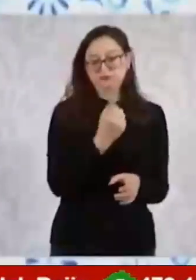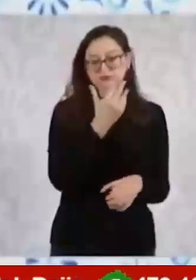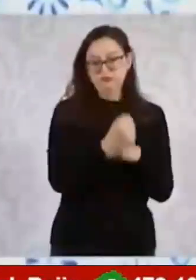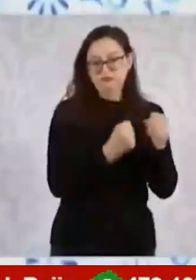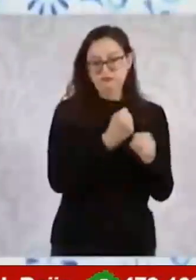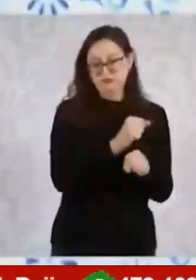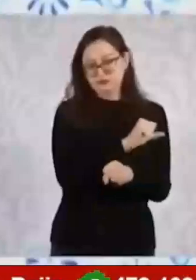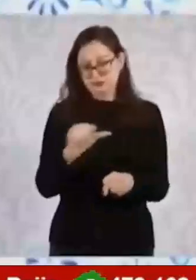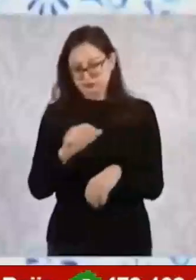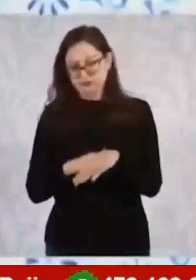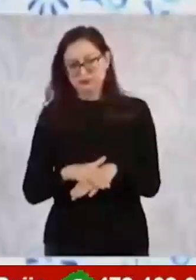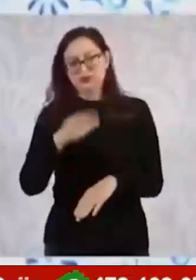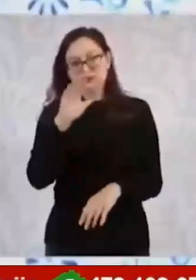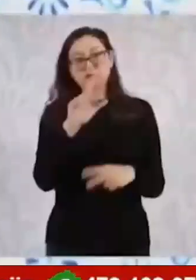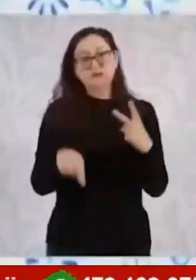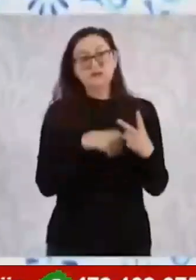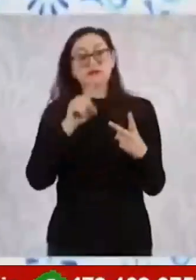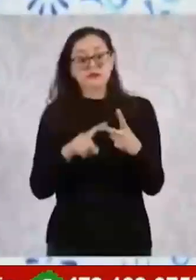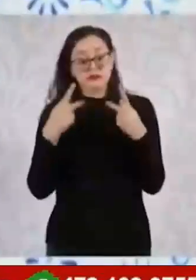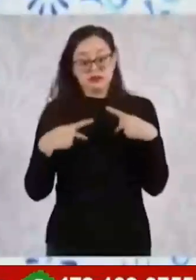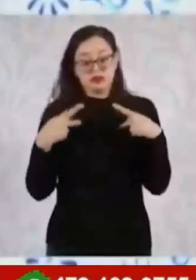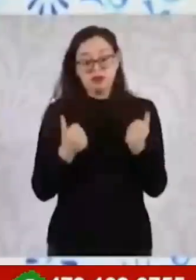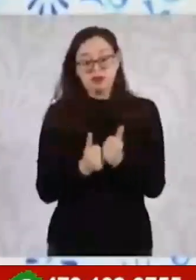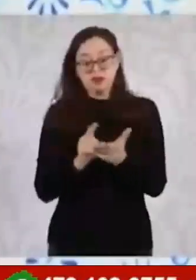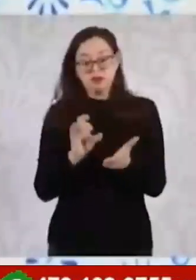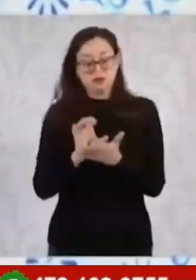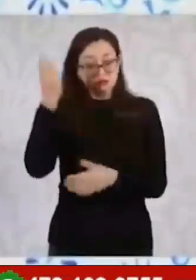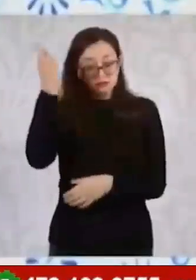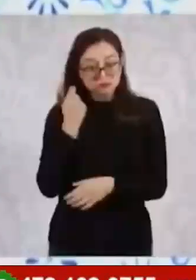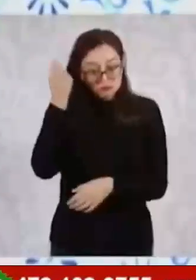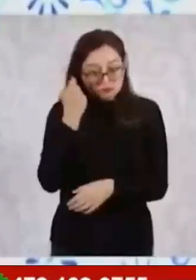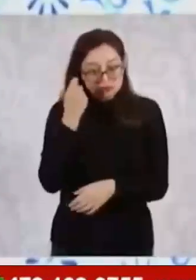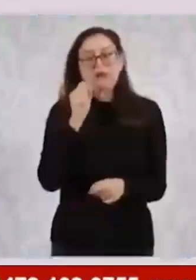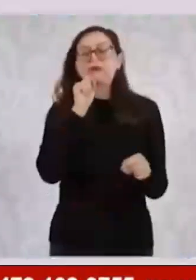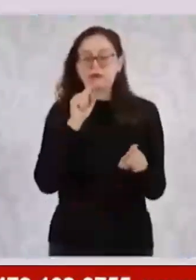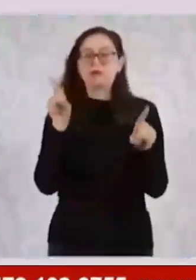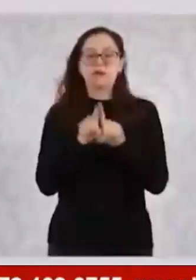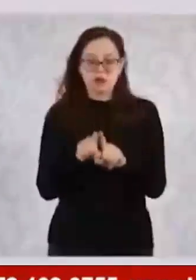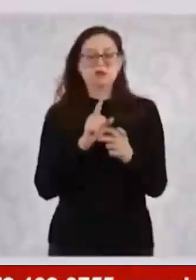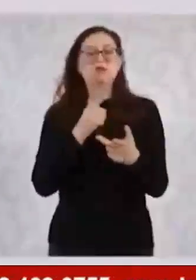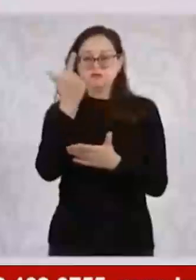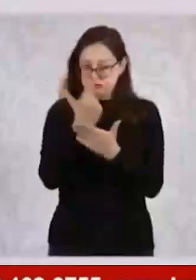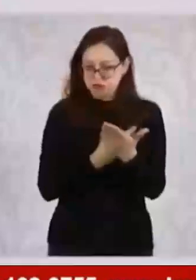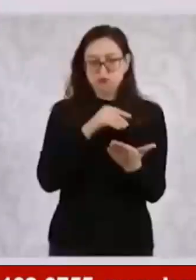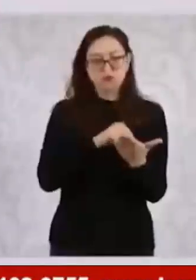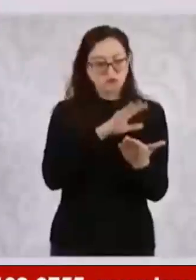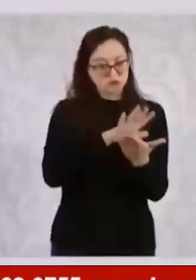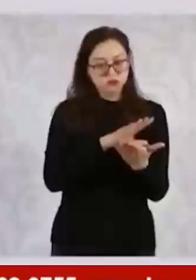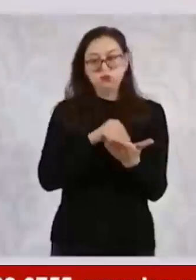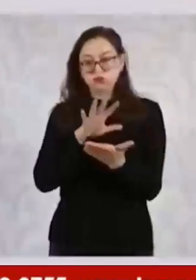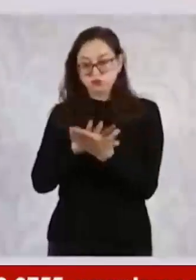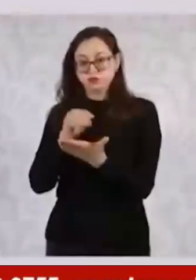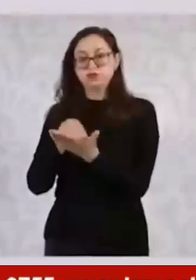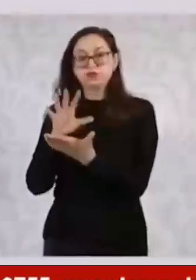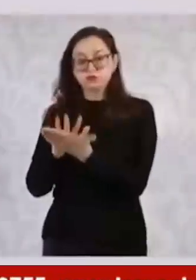contratación de médicos, enfermeras y personal de salud que formarán parte de este programa. Que tendrá además